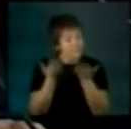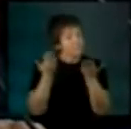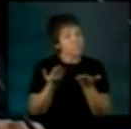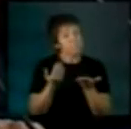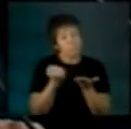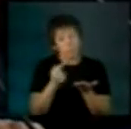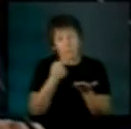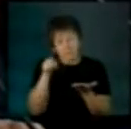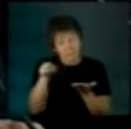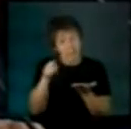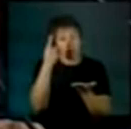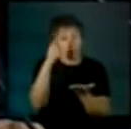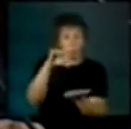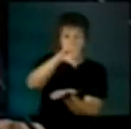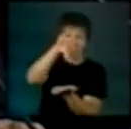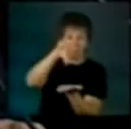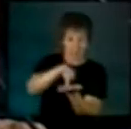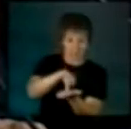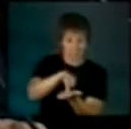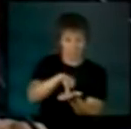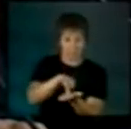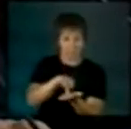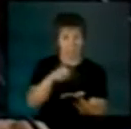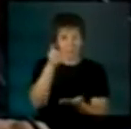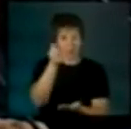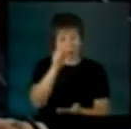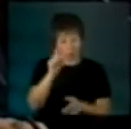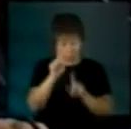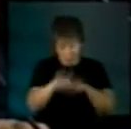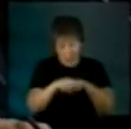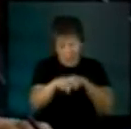el país agrointeligente.